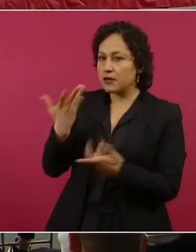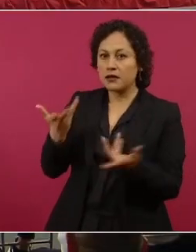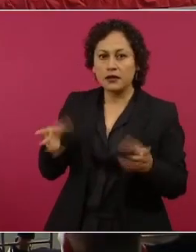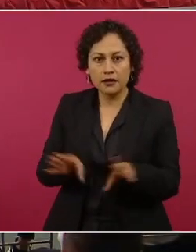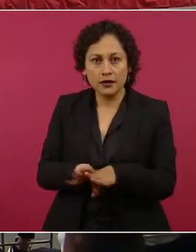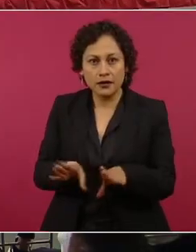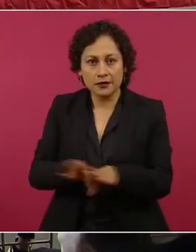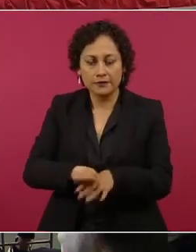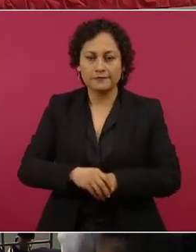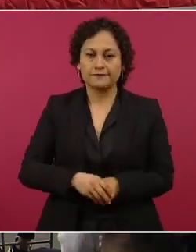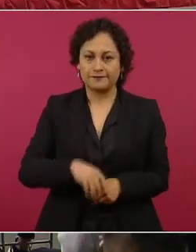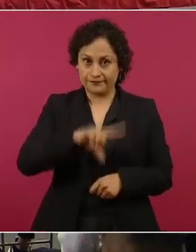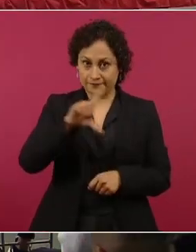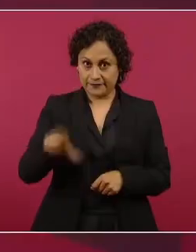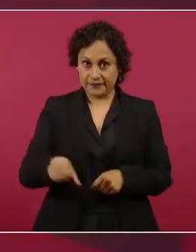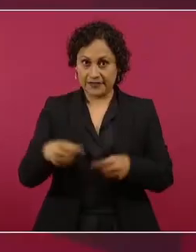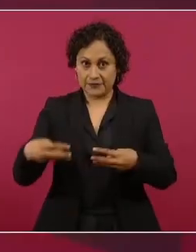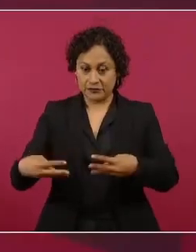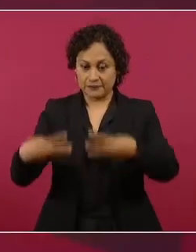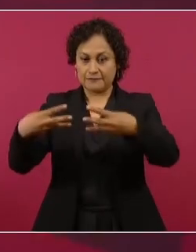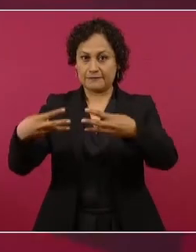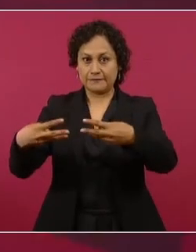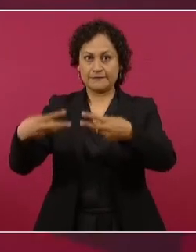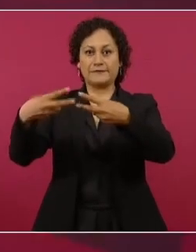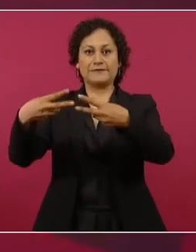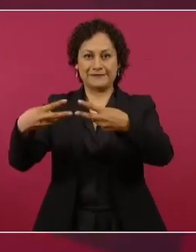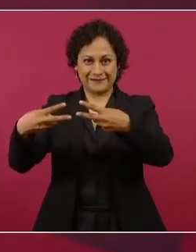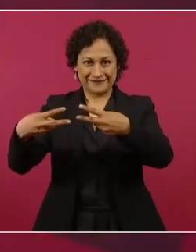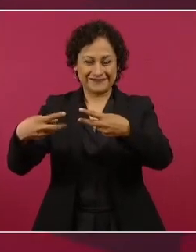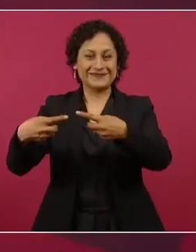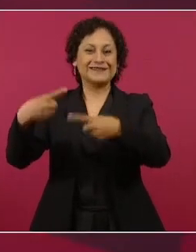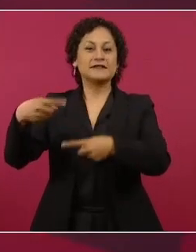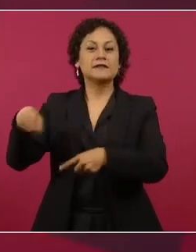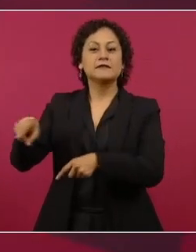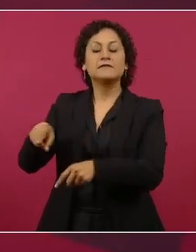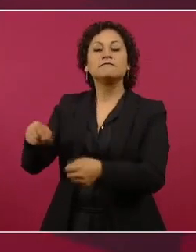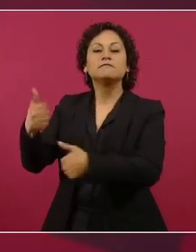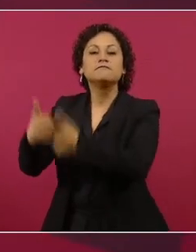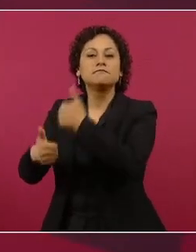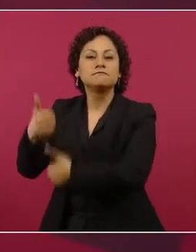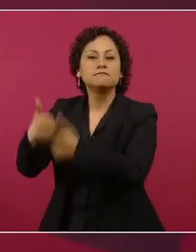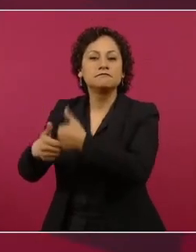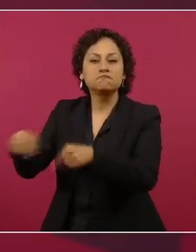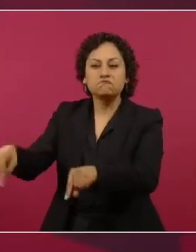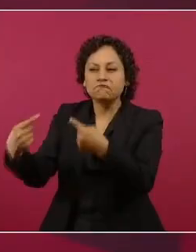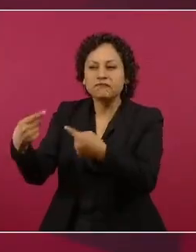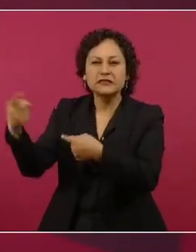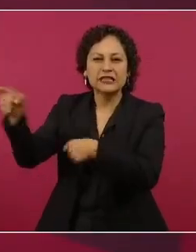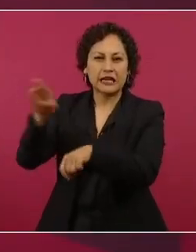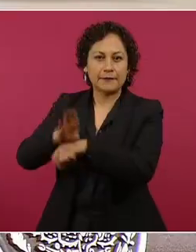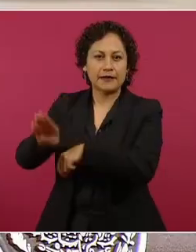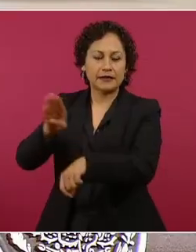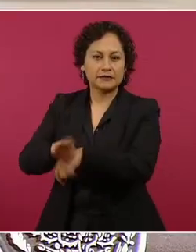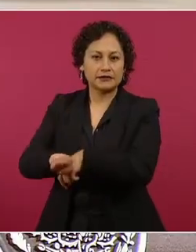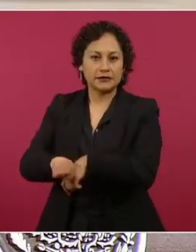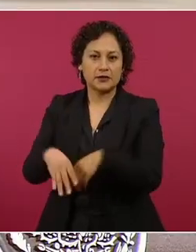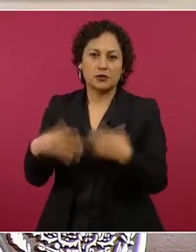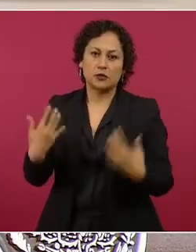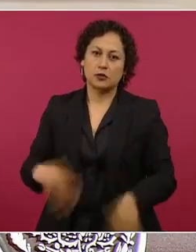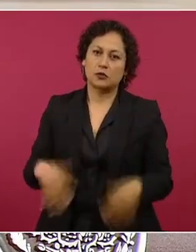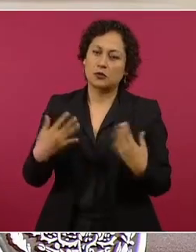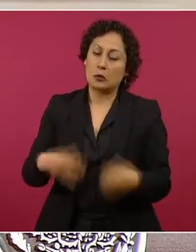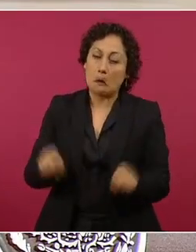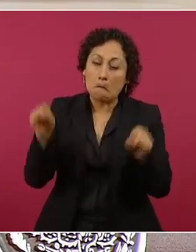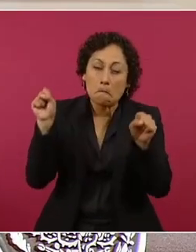final contra Brasil, que no es un flan, y se lo despacharon también. Viene la